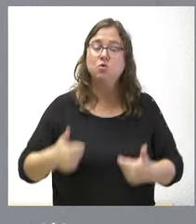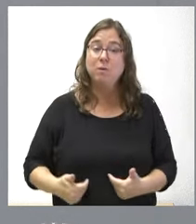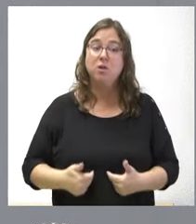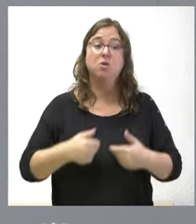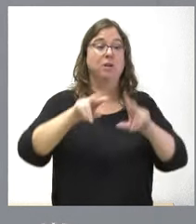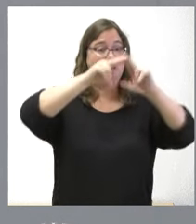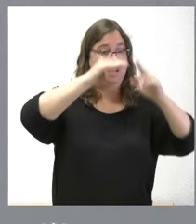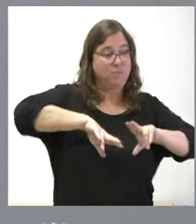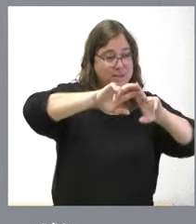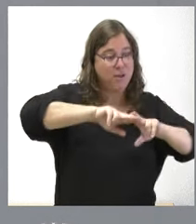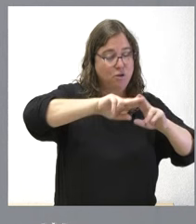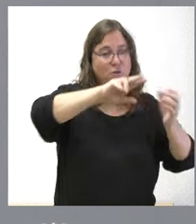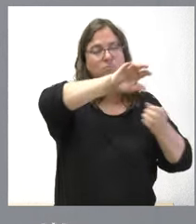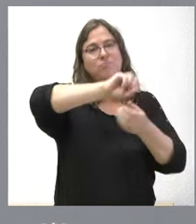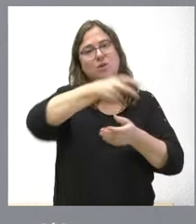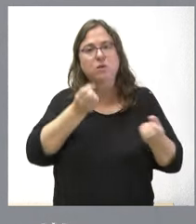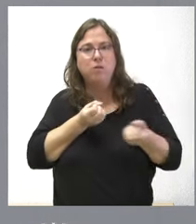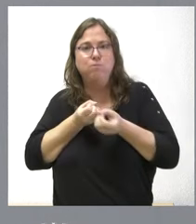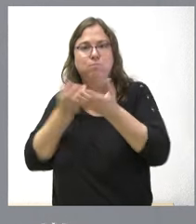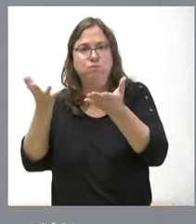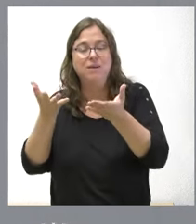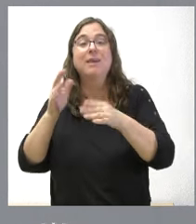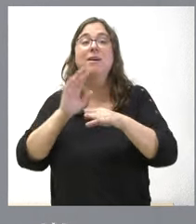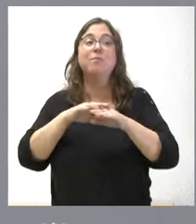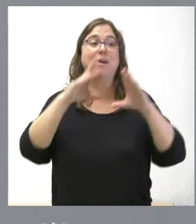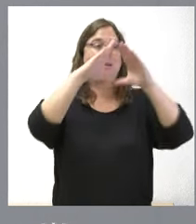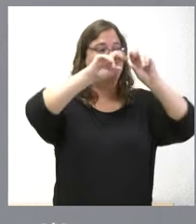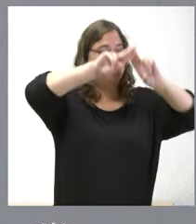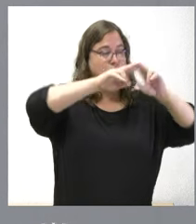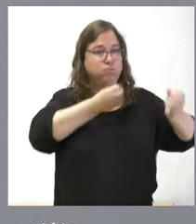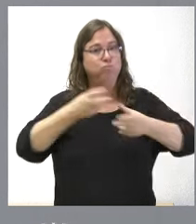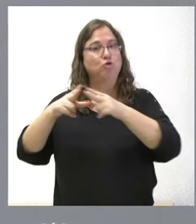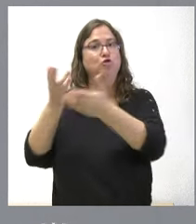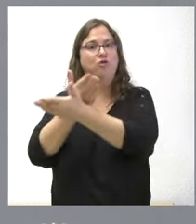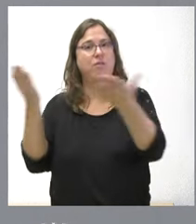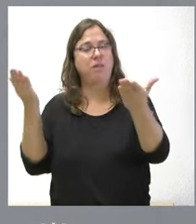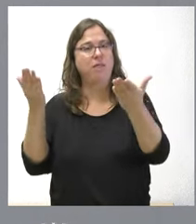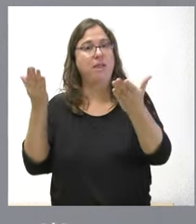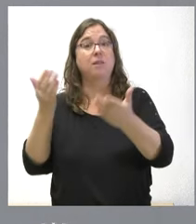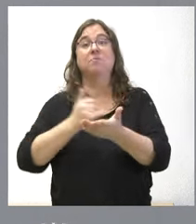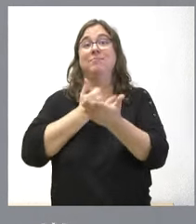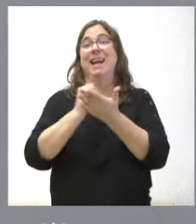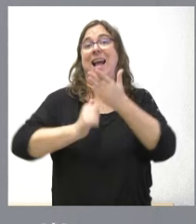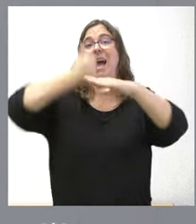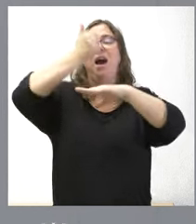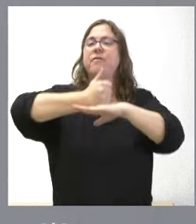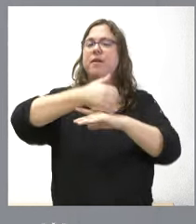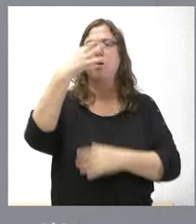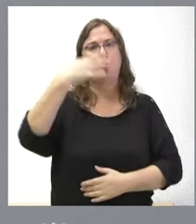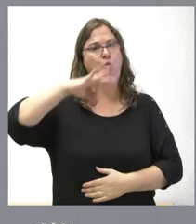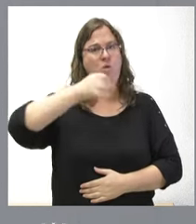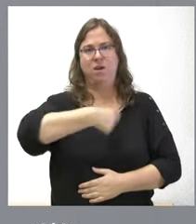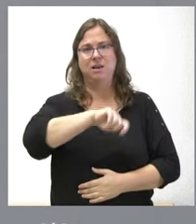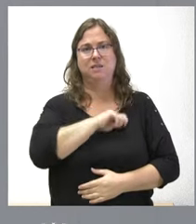y a la vocación de transferencia del conocimiento a la sociedad. Es una cátedra esta única en España que busca dar soluciones a los